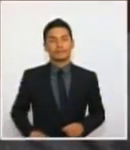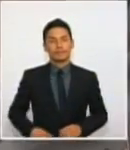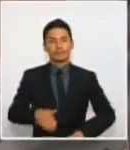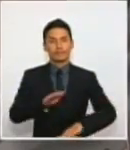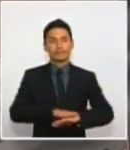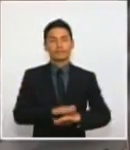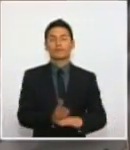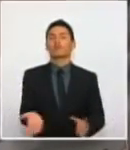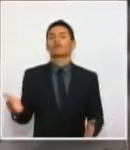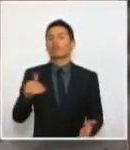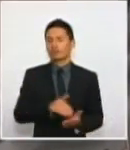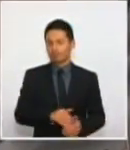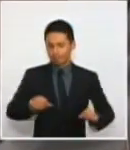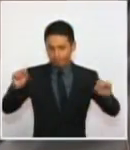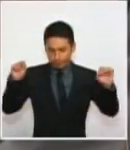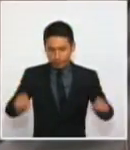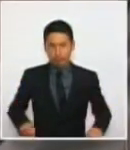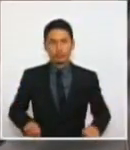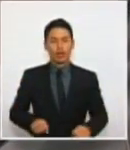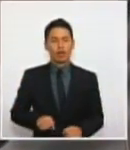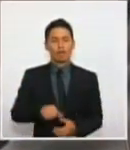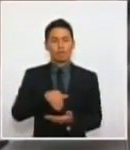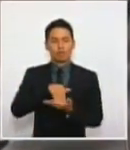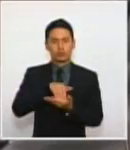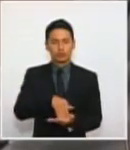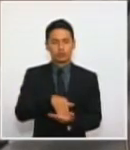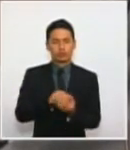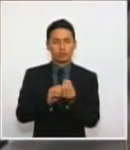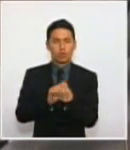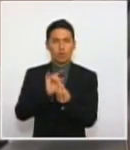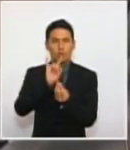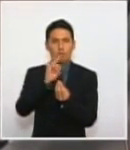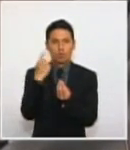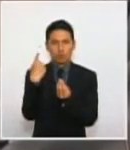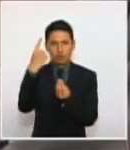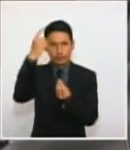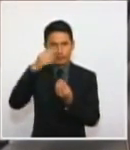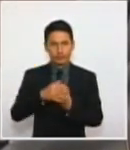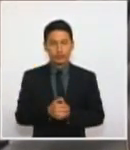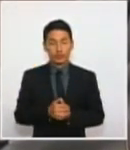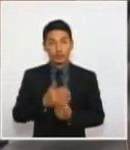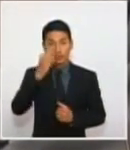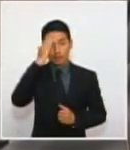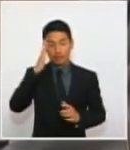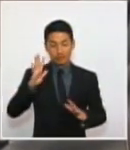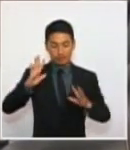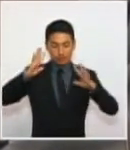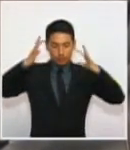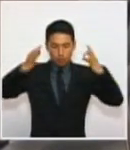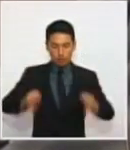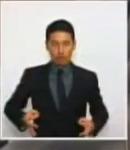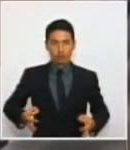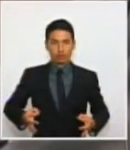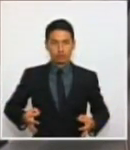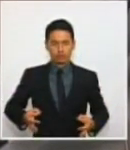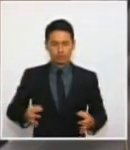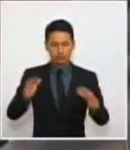Ratificar la posición del Partido de la U en términos de que la seguridad, la seguridad